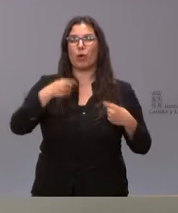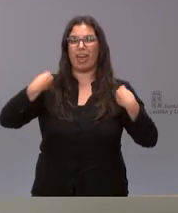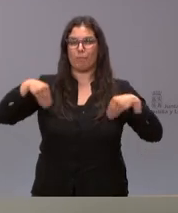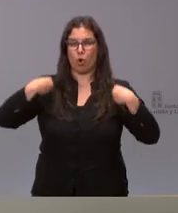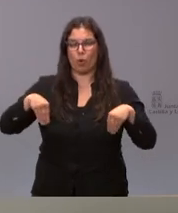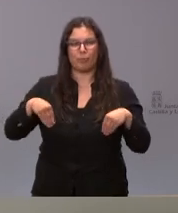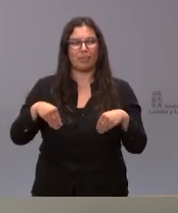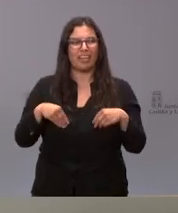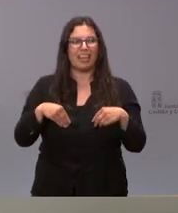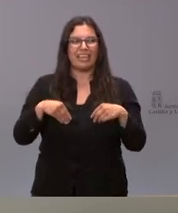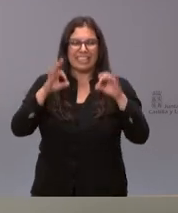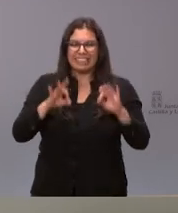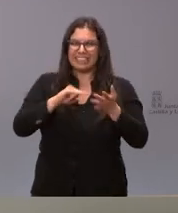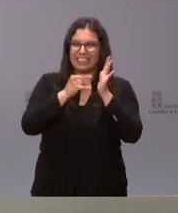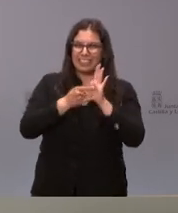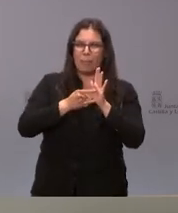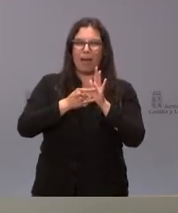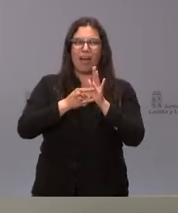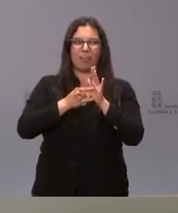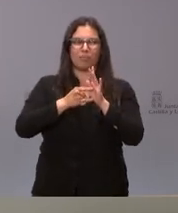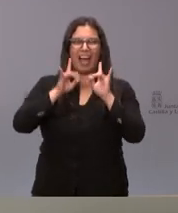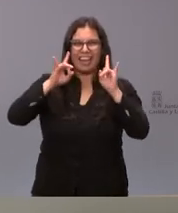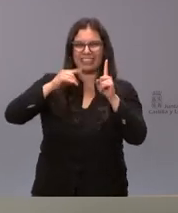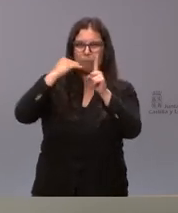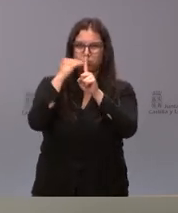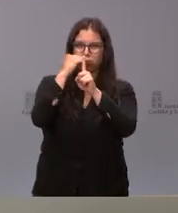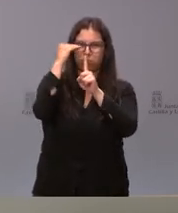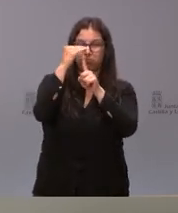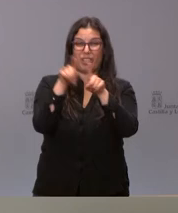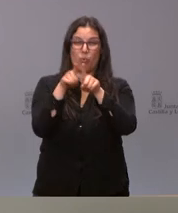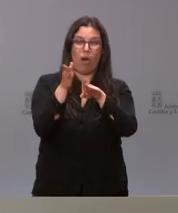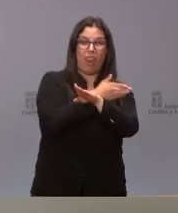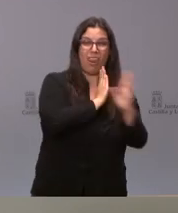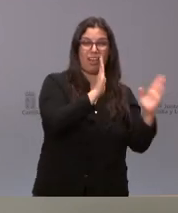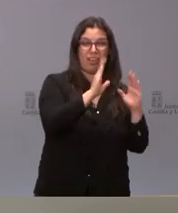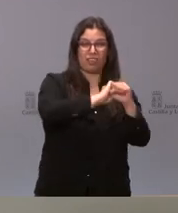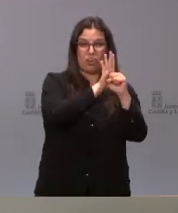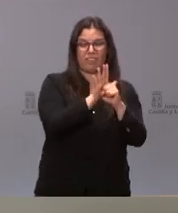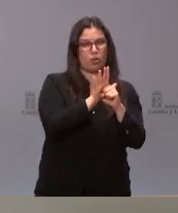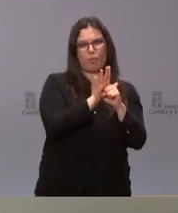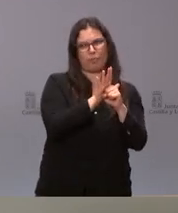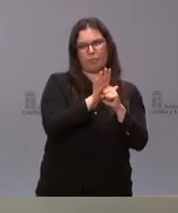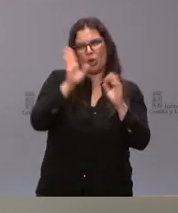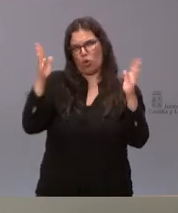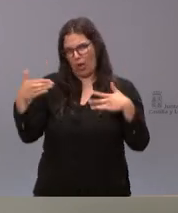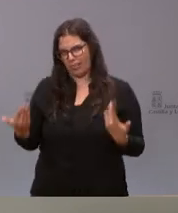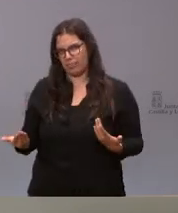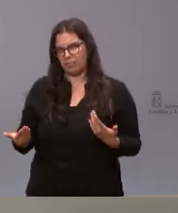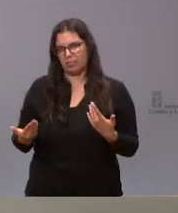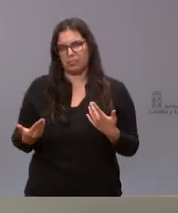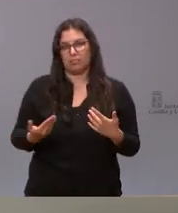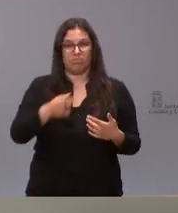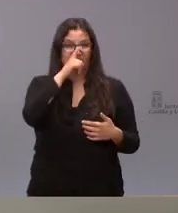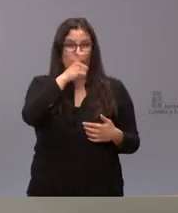como tal un sistema de códigos de alerta similar al que tuvimos en relación con el COVID-19 que ustedes